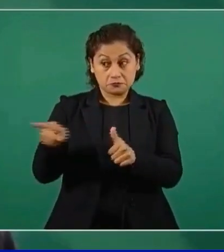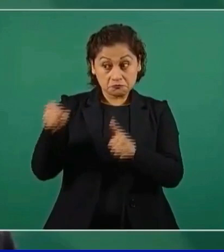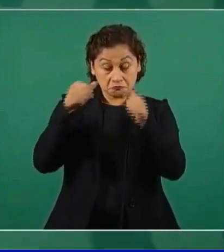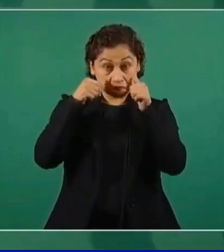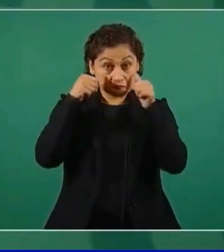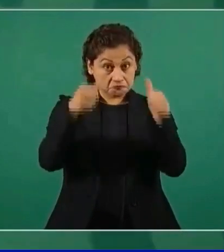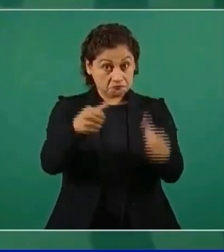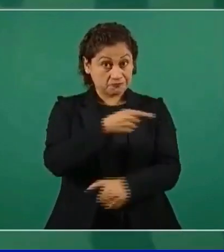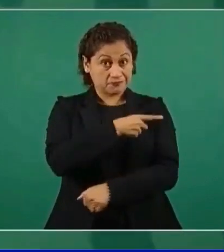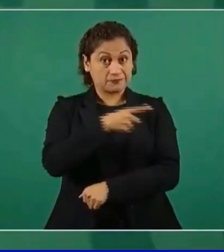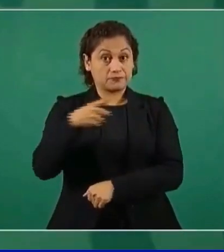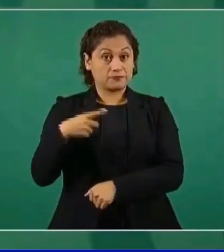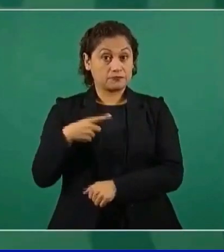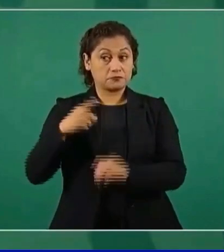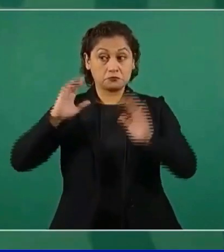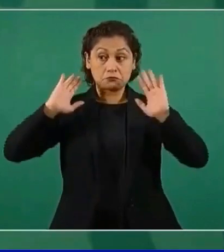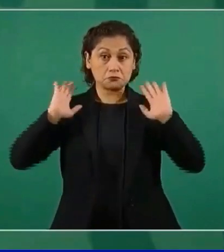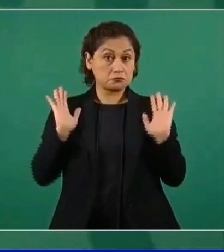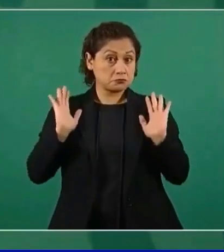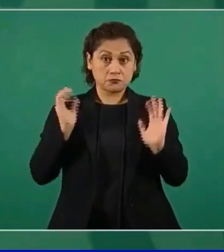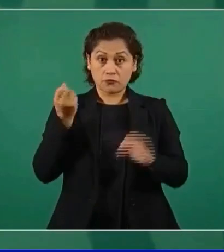Nada más eso.